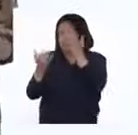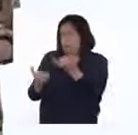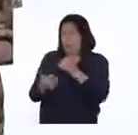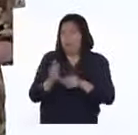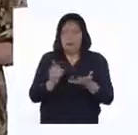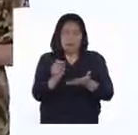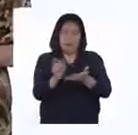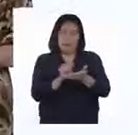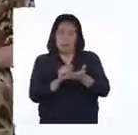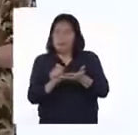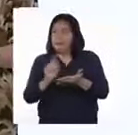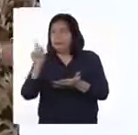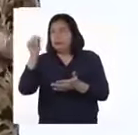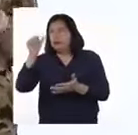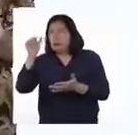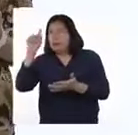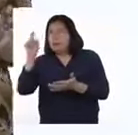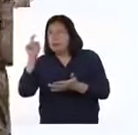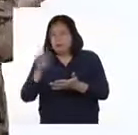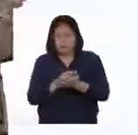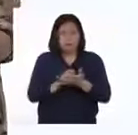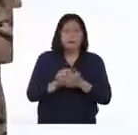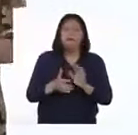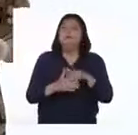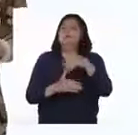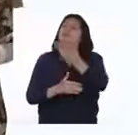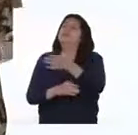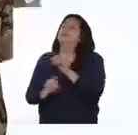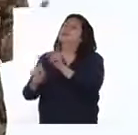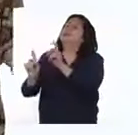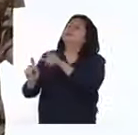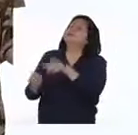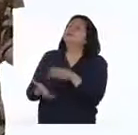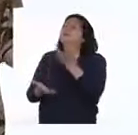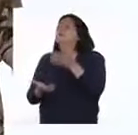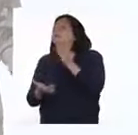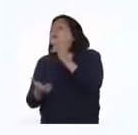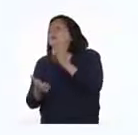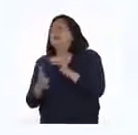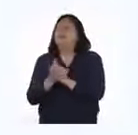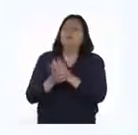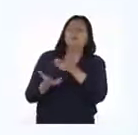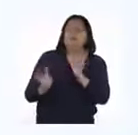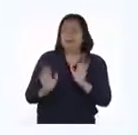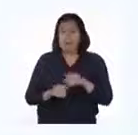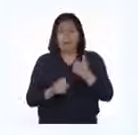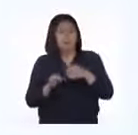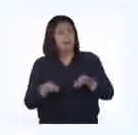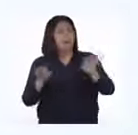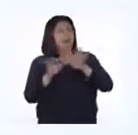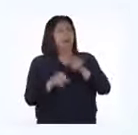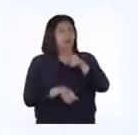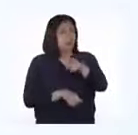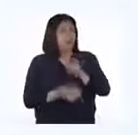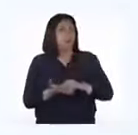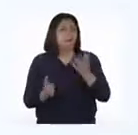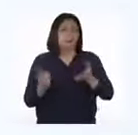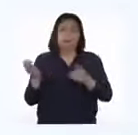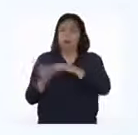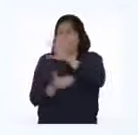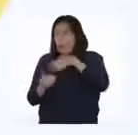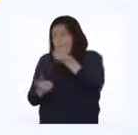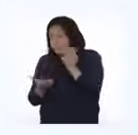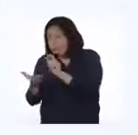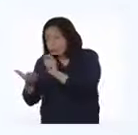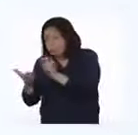también anoten las preguntas que tengan para que las compartan con sus profesores, con sus amigos o con sus amigas. Muy importante, no olviden guardar todo lo